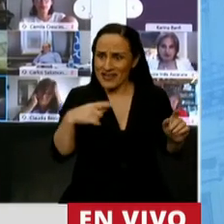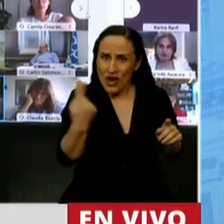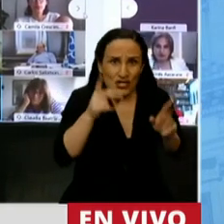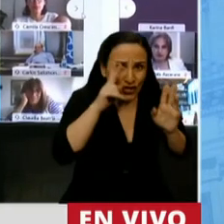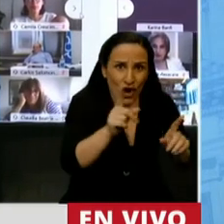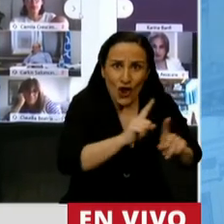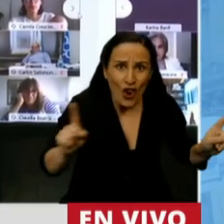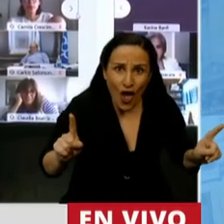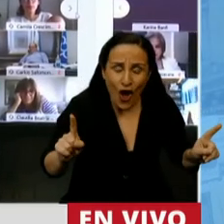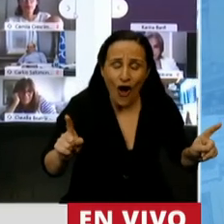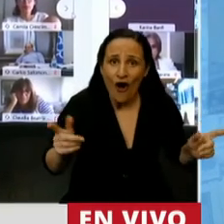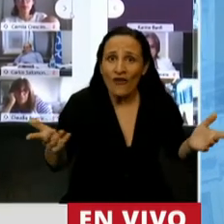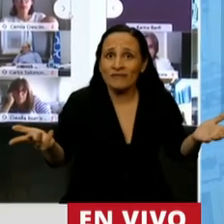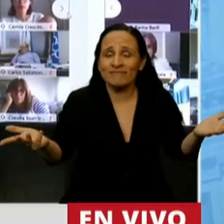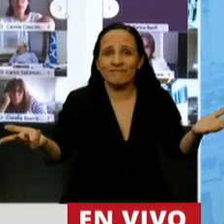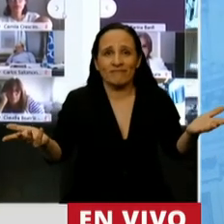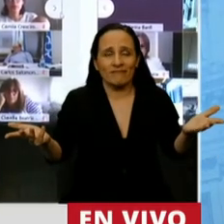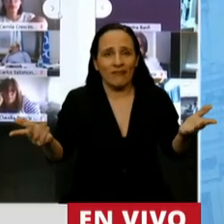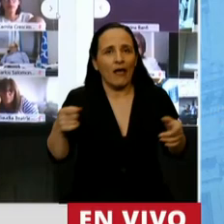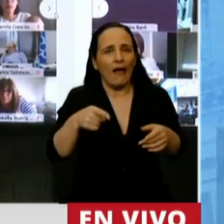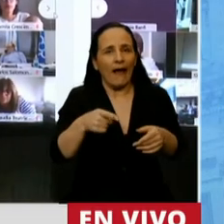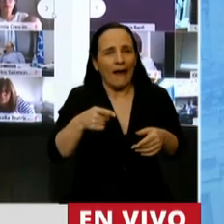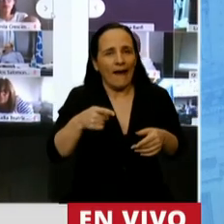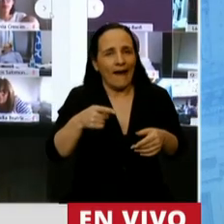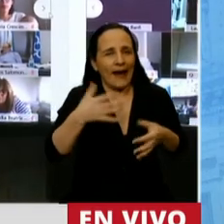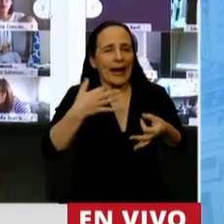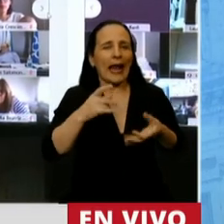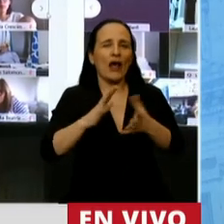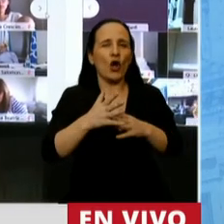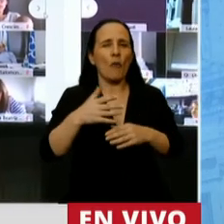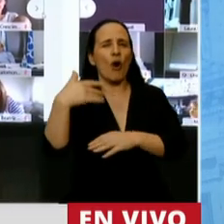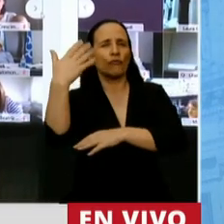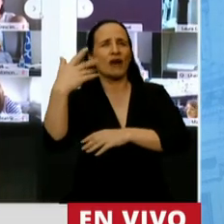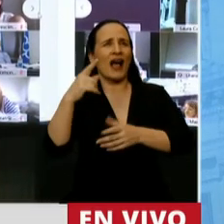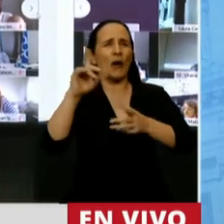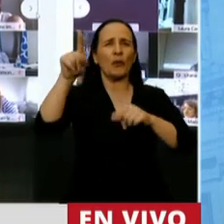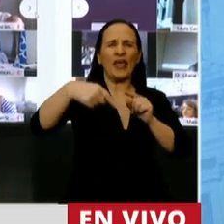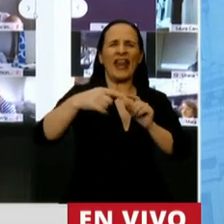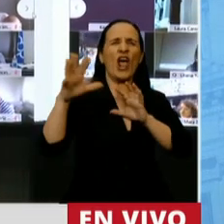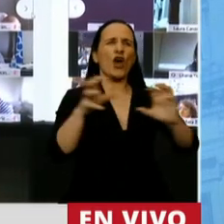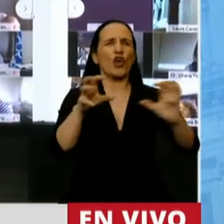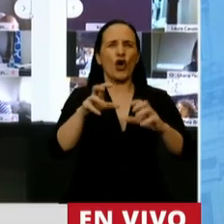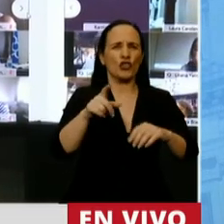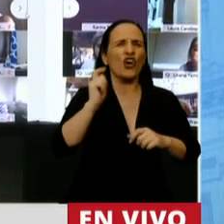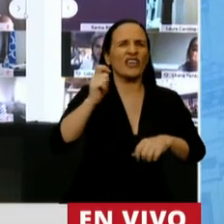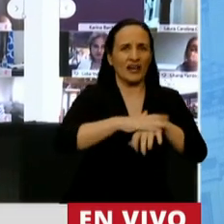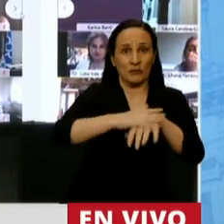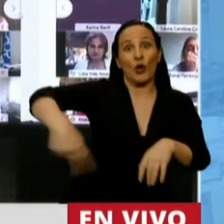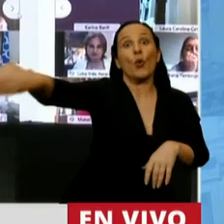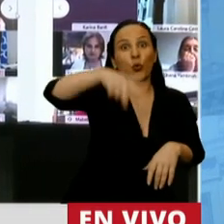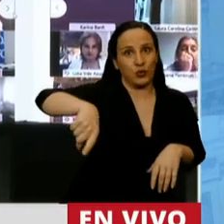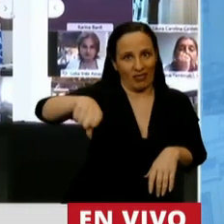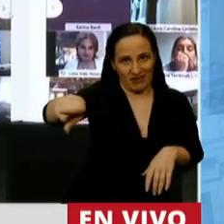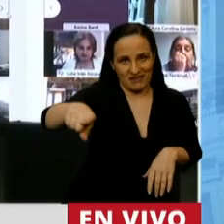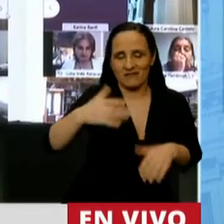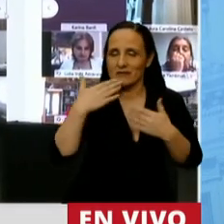valoramos, entonces en realidad el discurso del odio lo fomentan ustedes, háganse